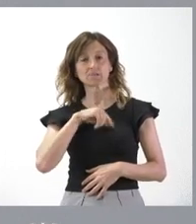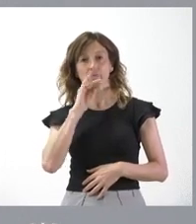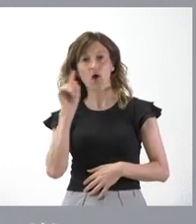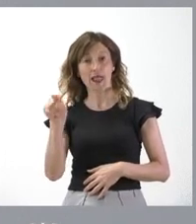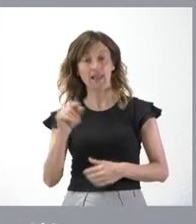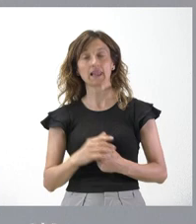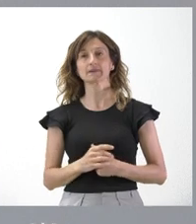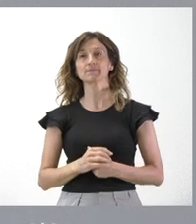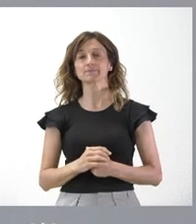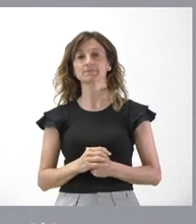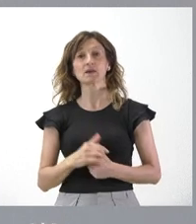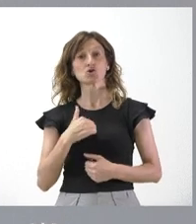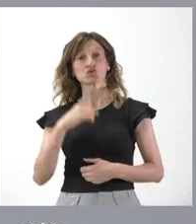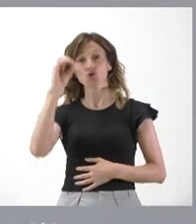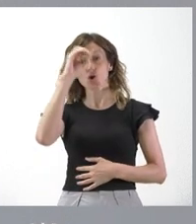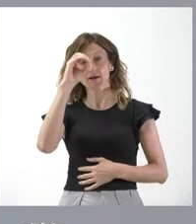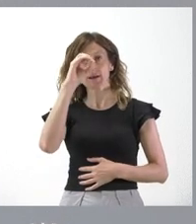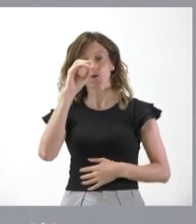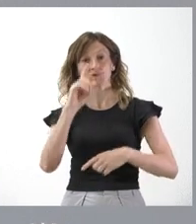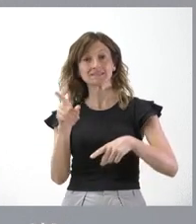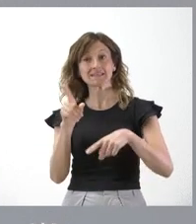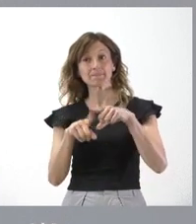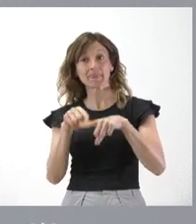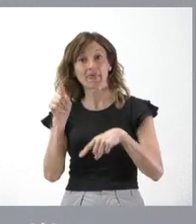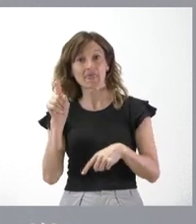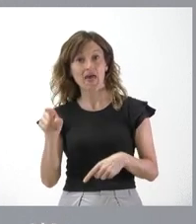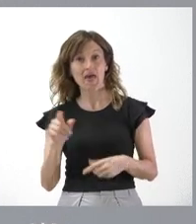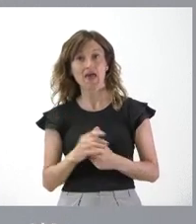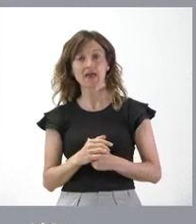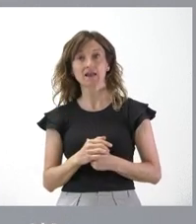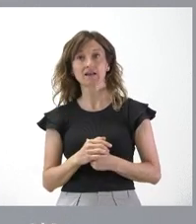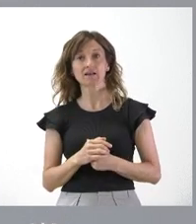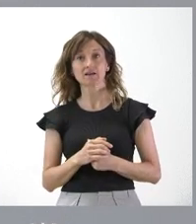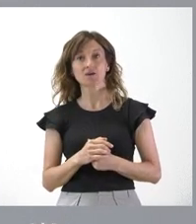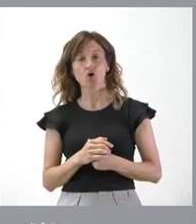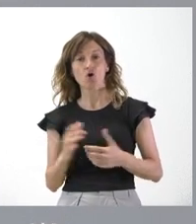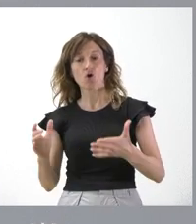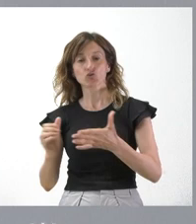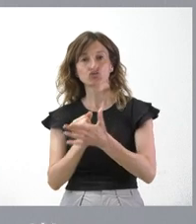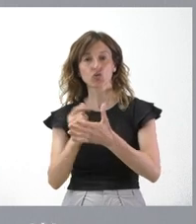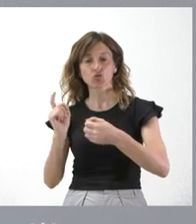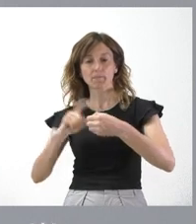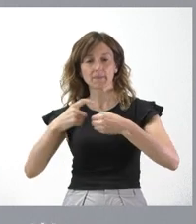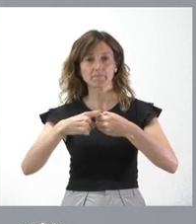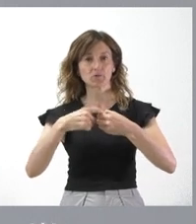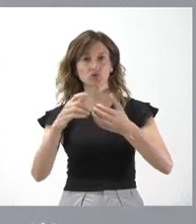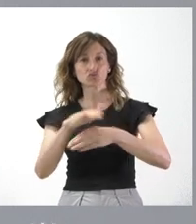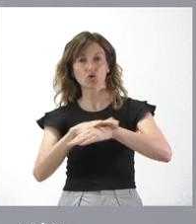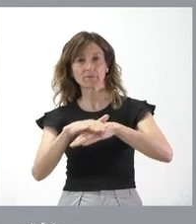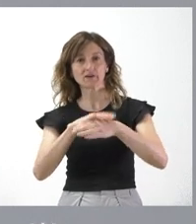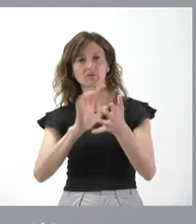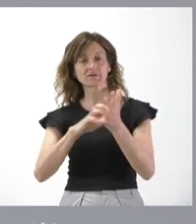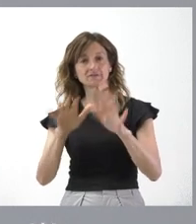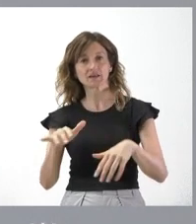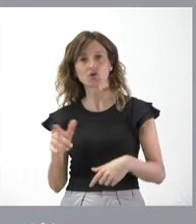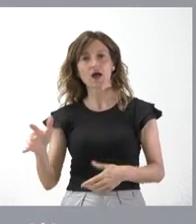mismo, yo creo que si de él dependiera, y si dependiera de todos los miembros del Gobierno de Castilla y León, creo sinceramente que